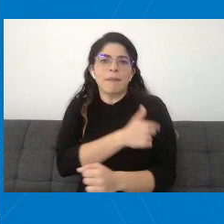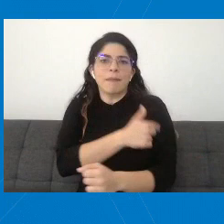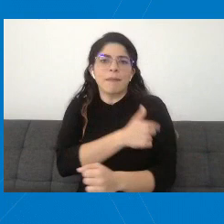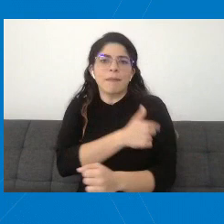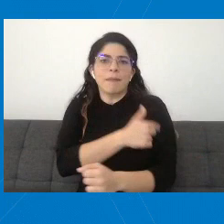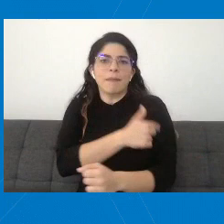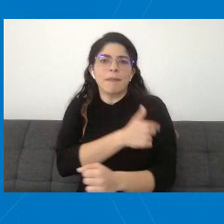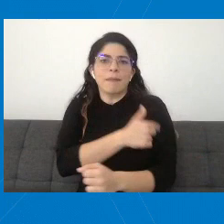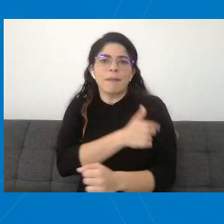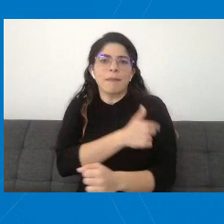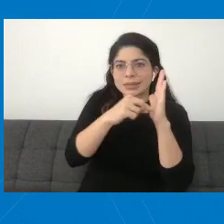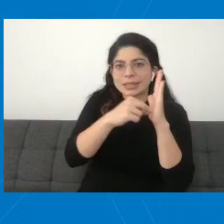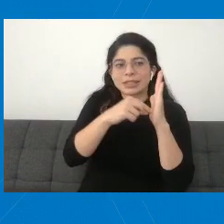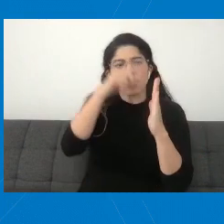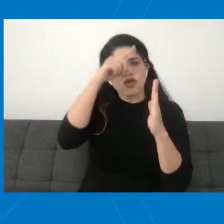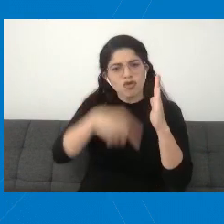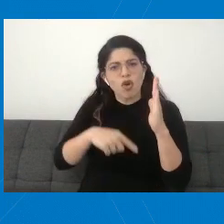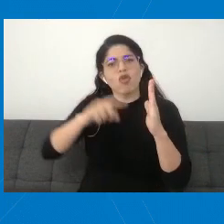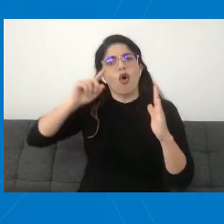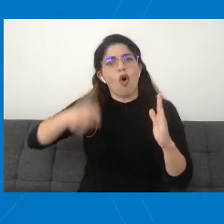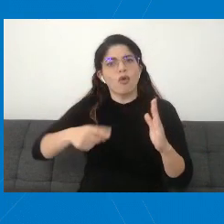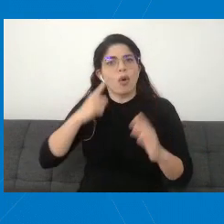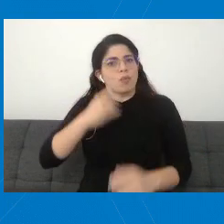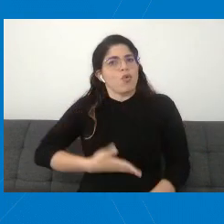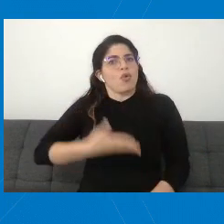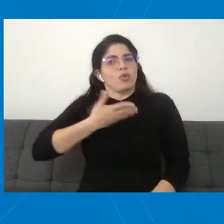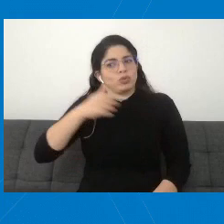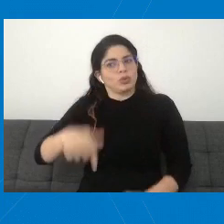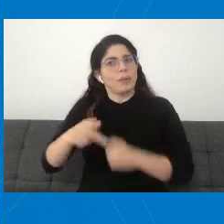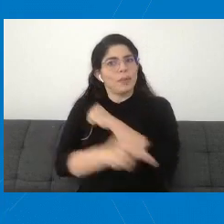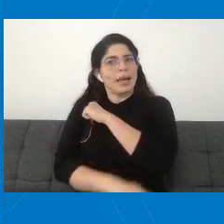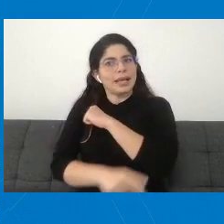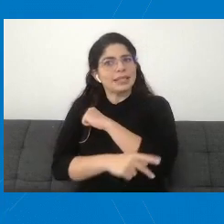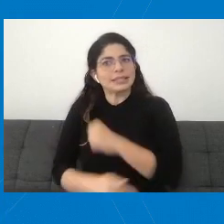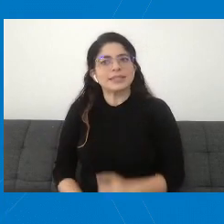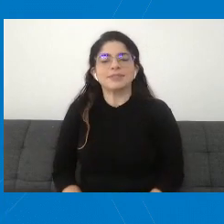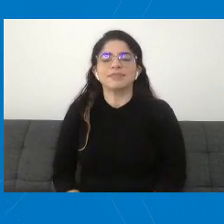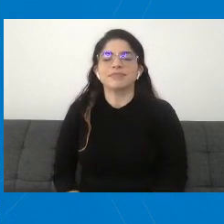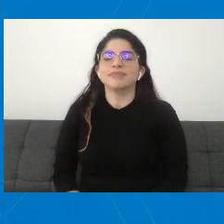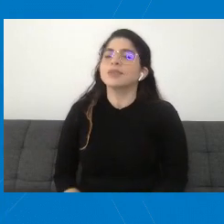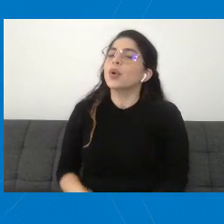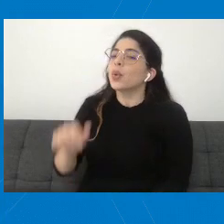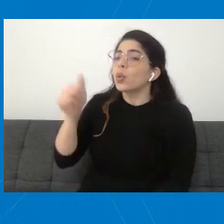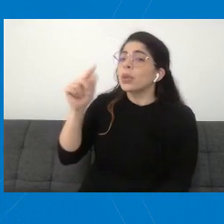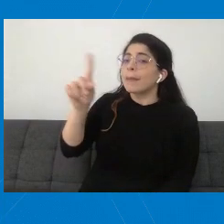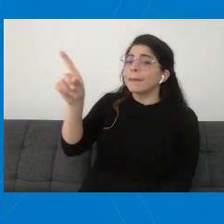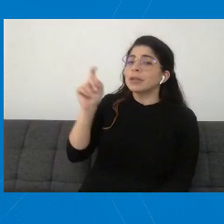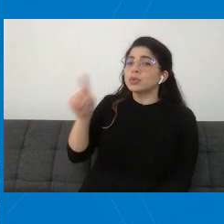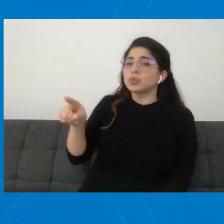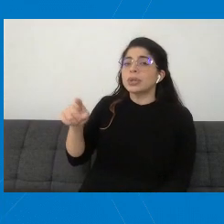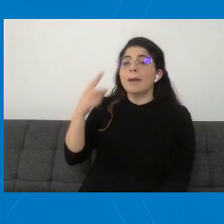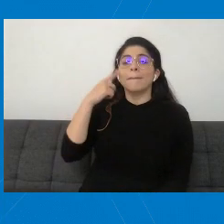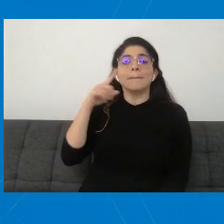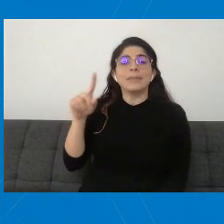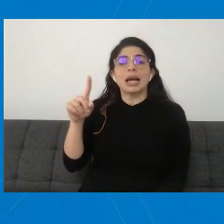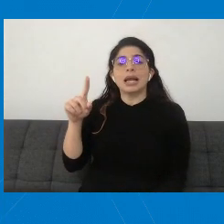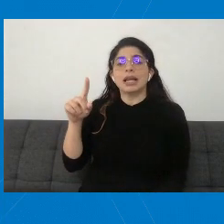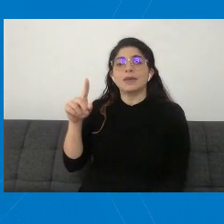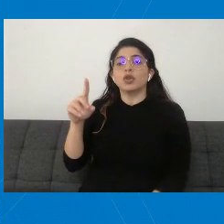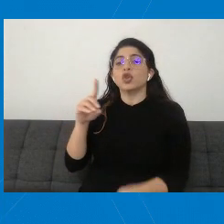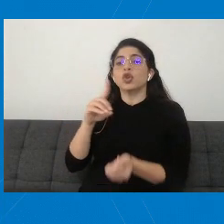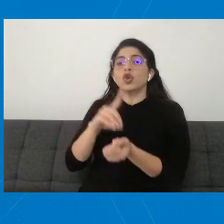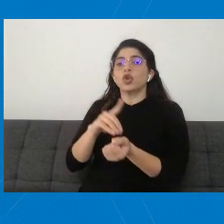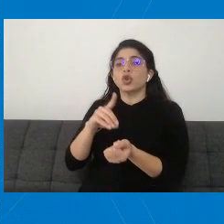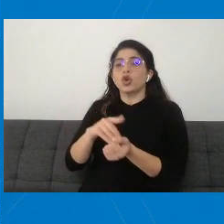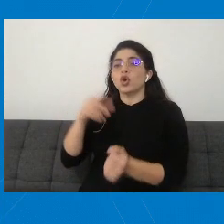obligatorias orgullosamente en nuestro país. La siguiente consulta es tanto para el doctor